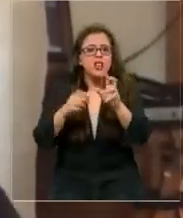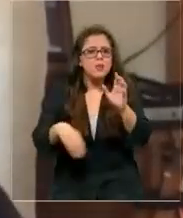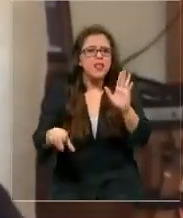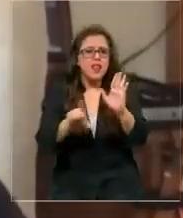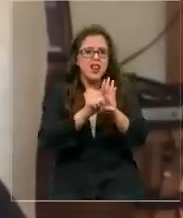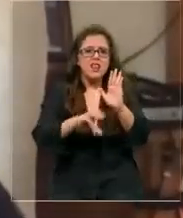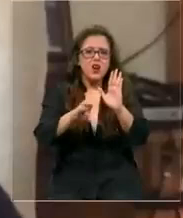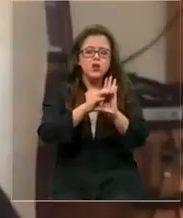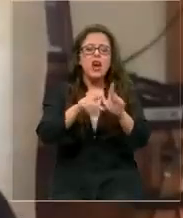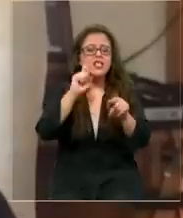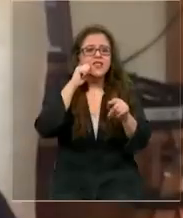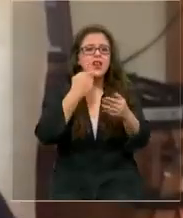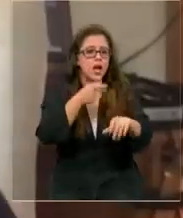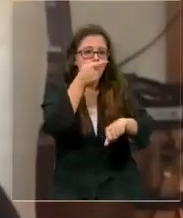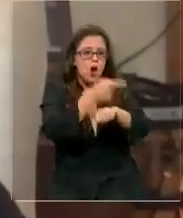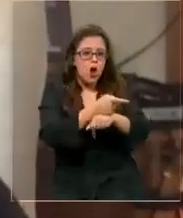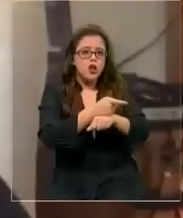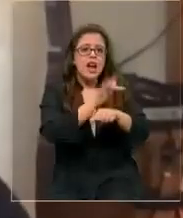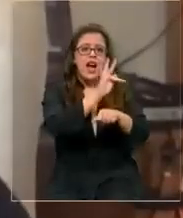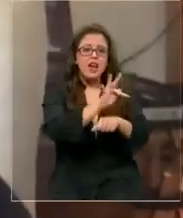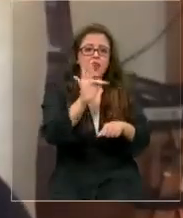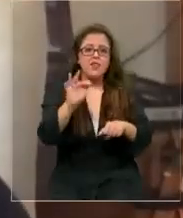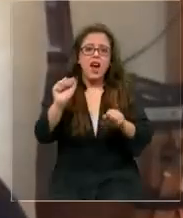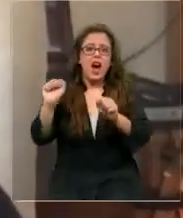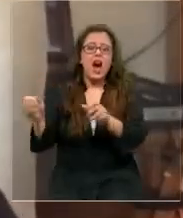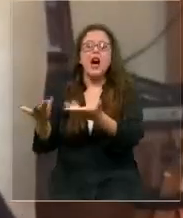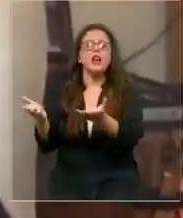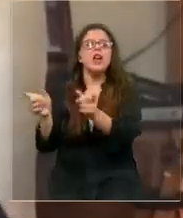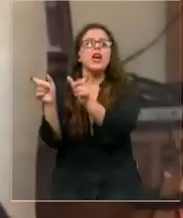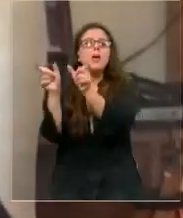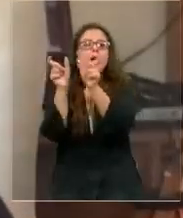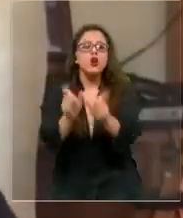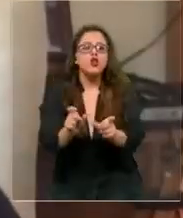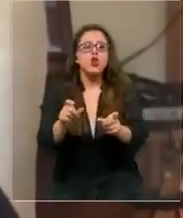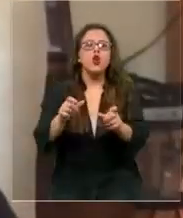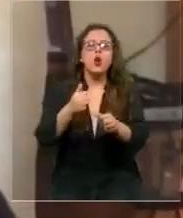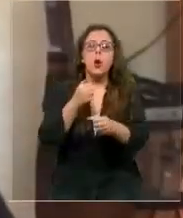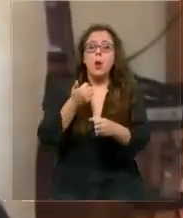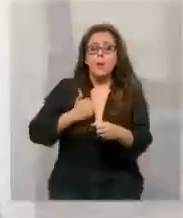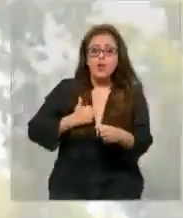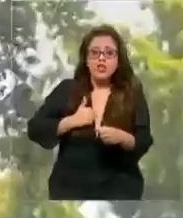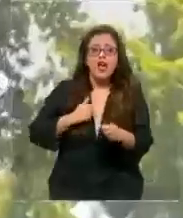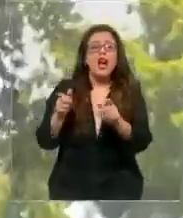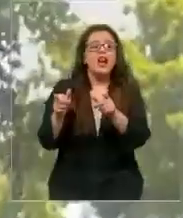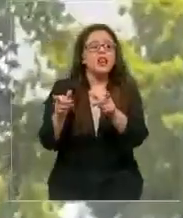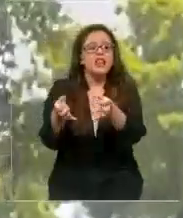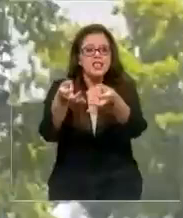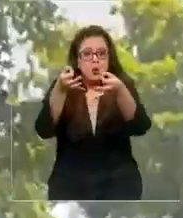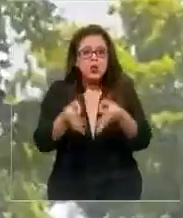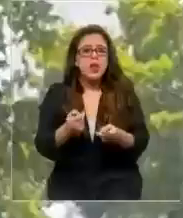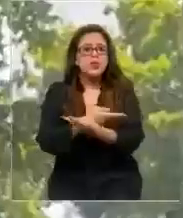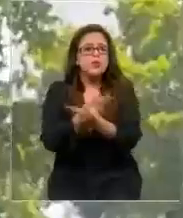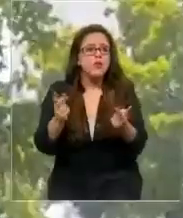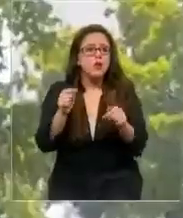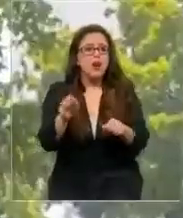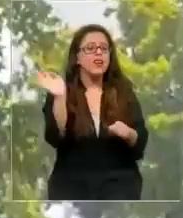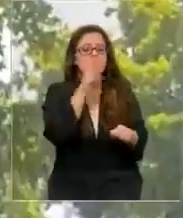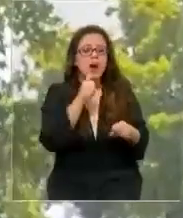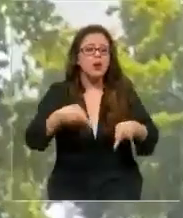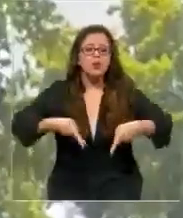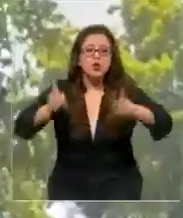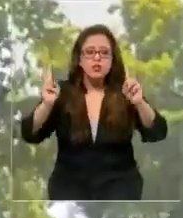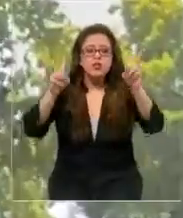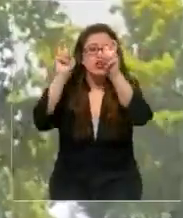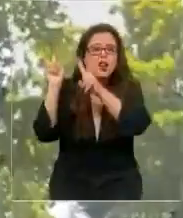le da órdenes a las Fuerzas Armadas para control policial, para el control de seguridad pública. No existe una autorización